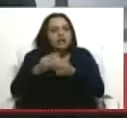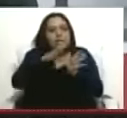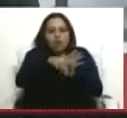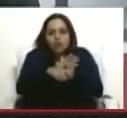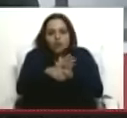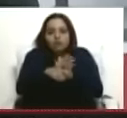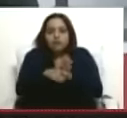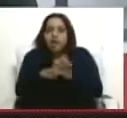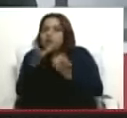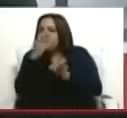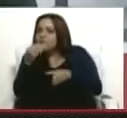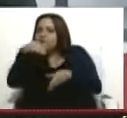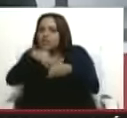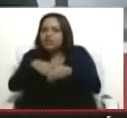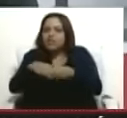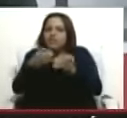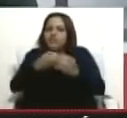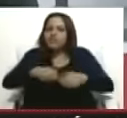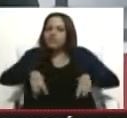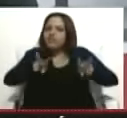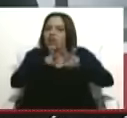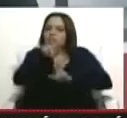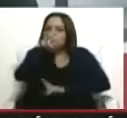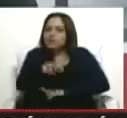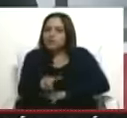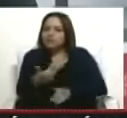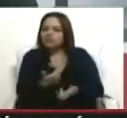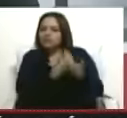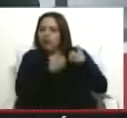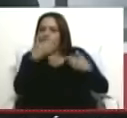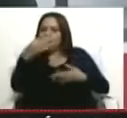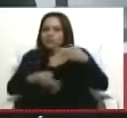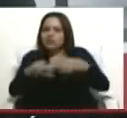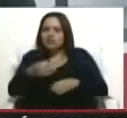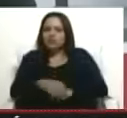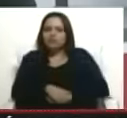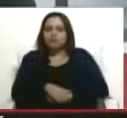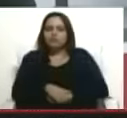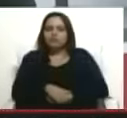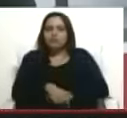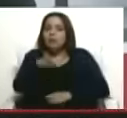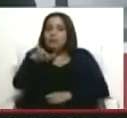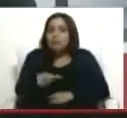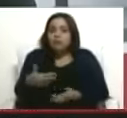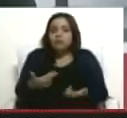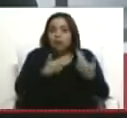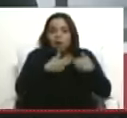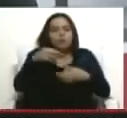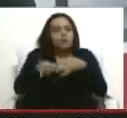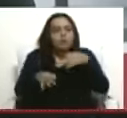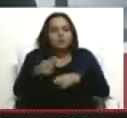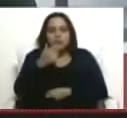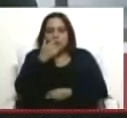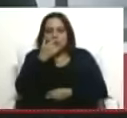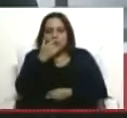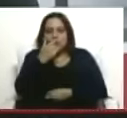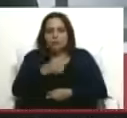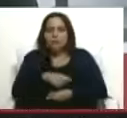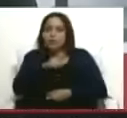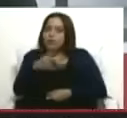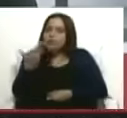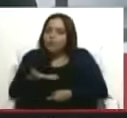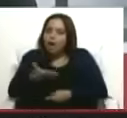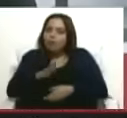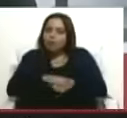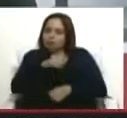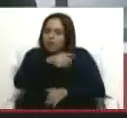contra de lo que implica un garante de la justicia. Mira, un garante de justicia, Boris, si me permite, es algo sagrado, porque